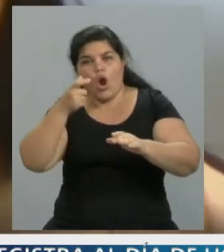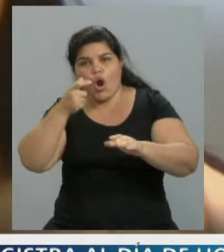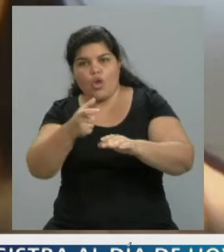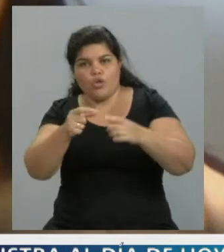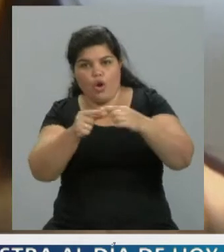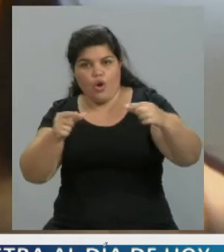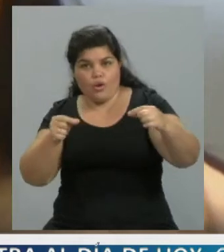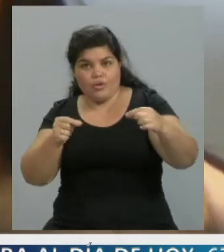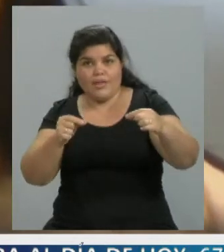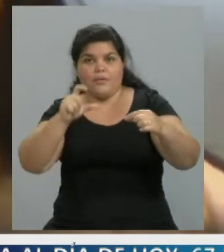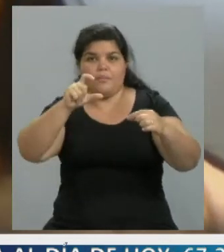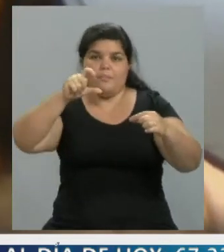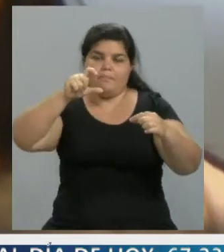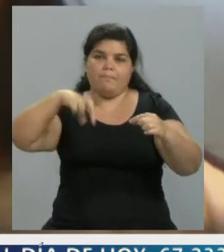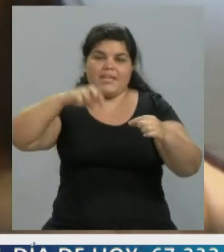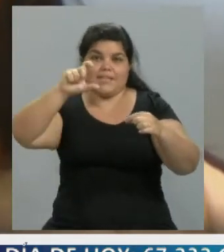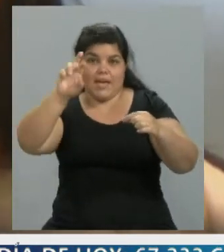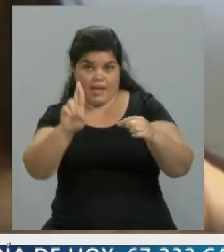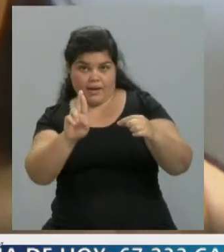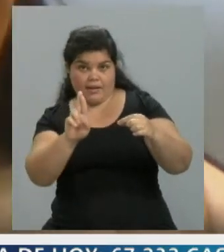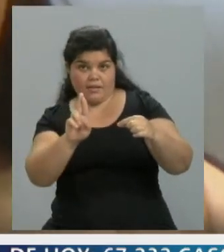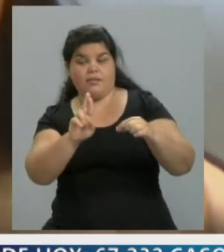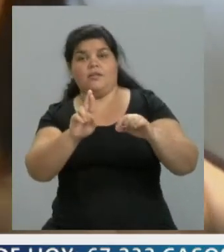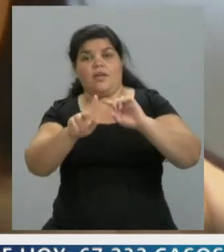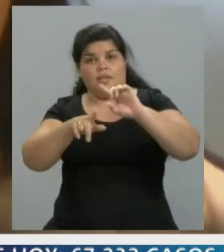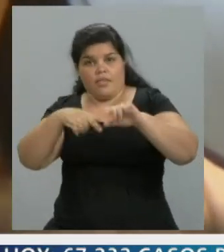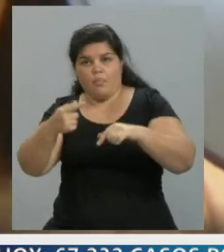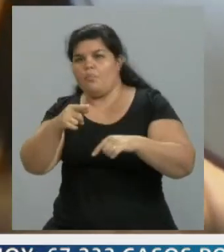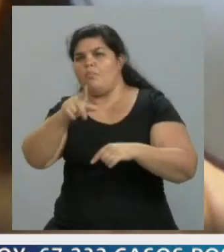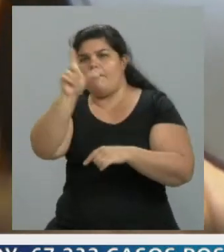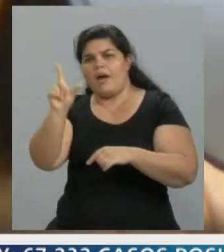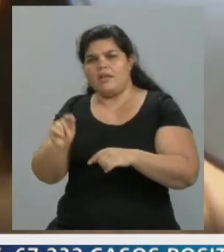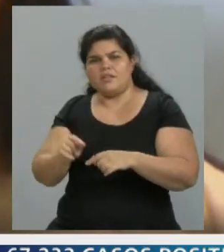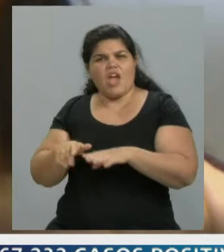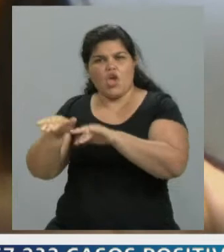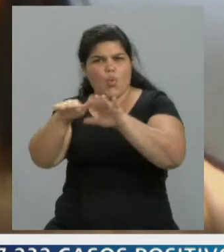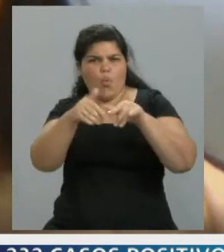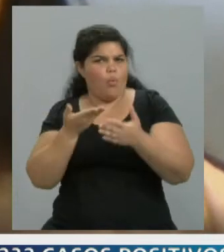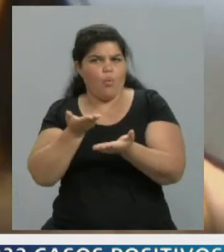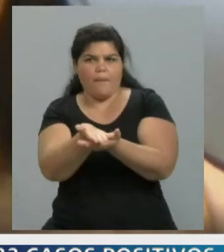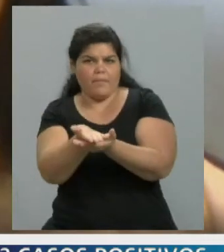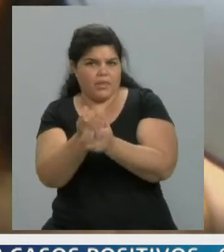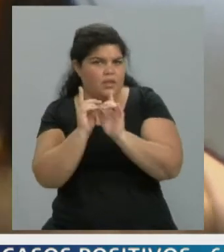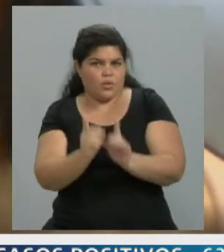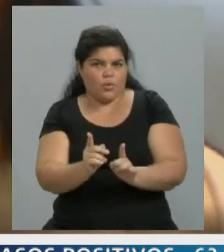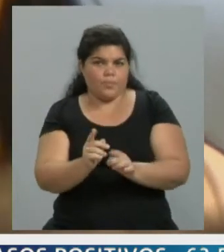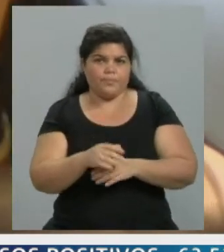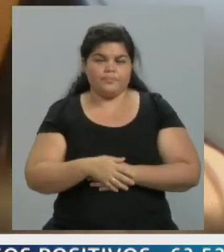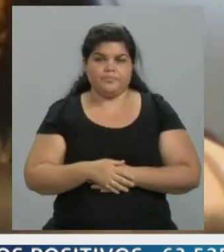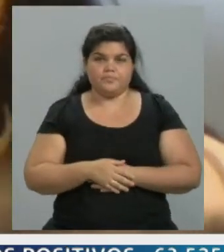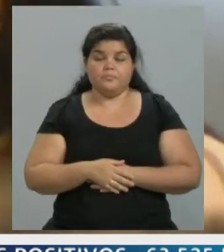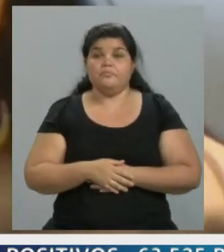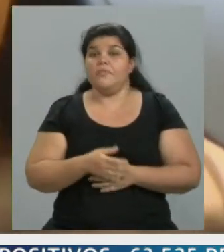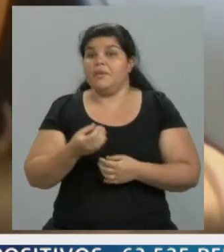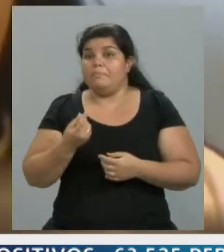está controlando y me parece que para otros países también se está pidiendo eso, pero sin